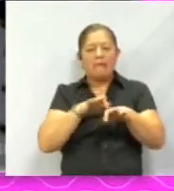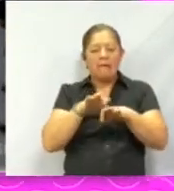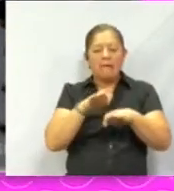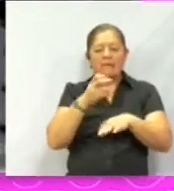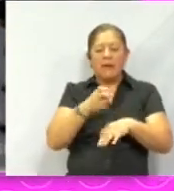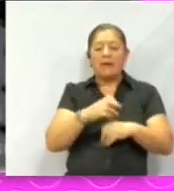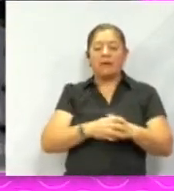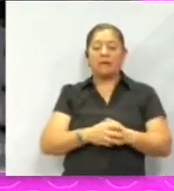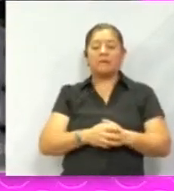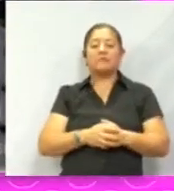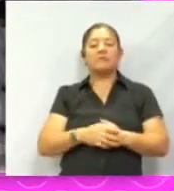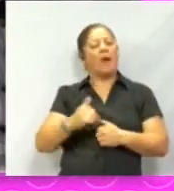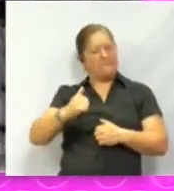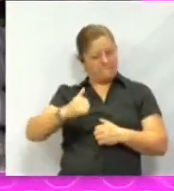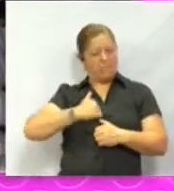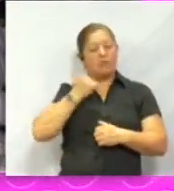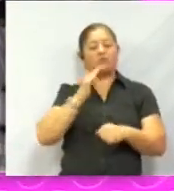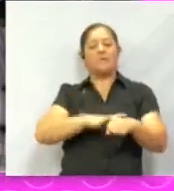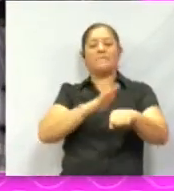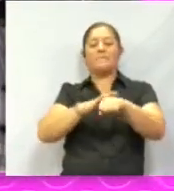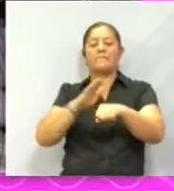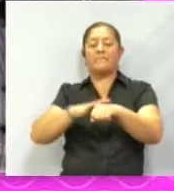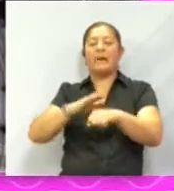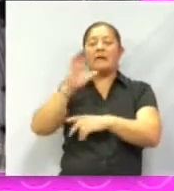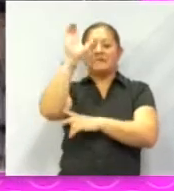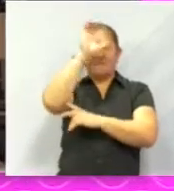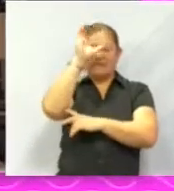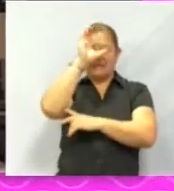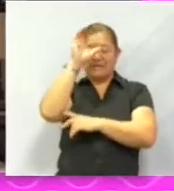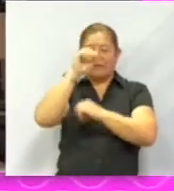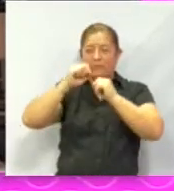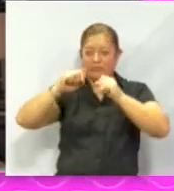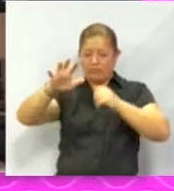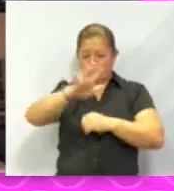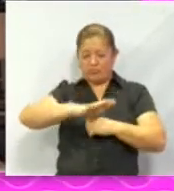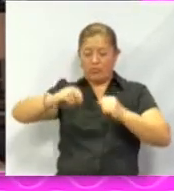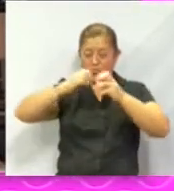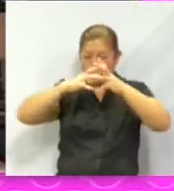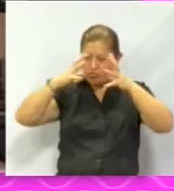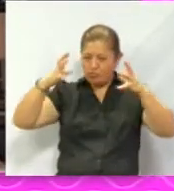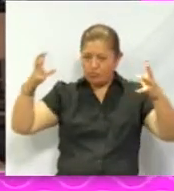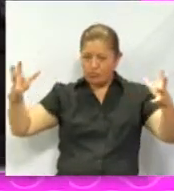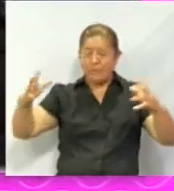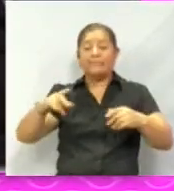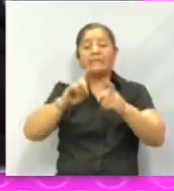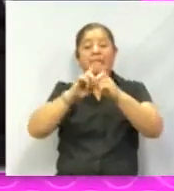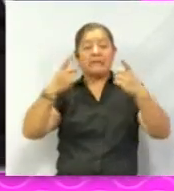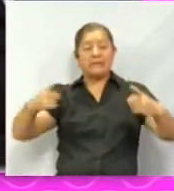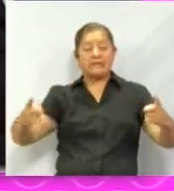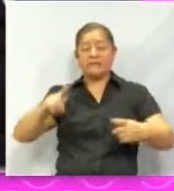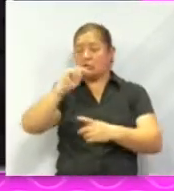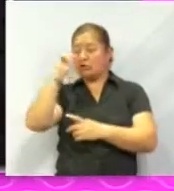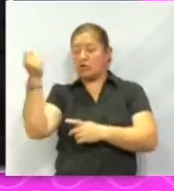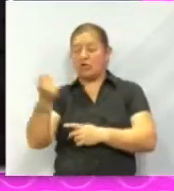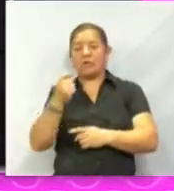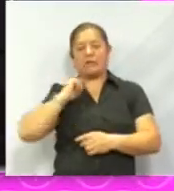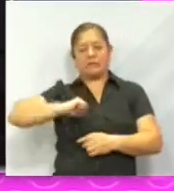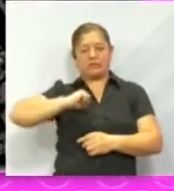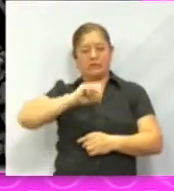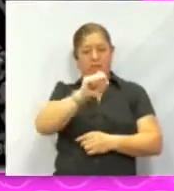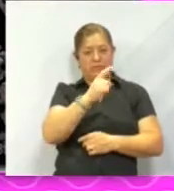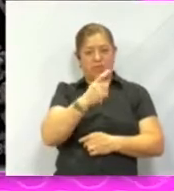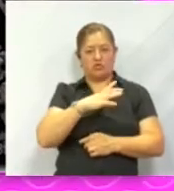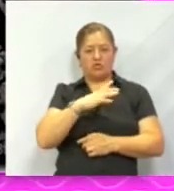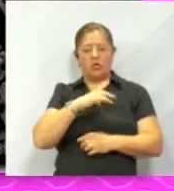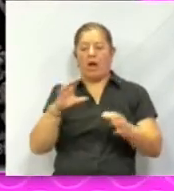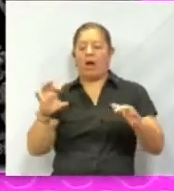digamos, el mejor aprovechamiento científico y de proyección del sitio. El desarrollo tecnológico del siglo XXI refleja la